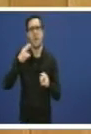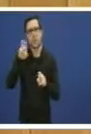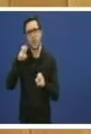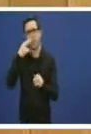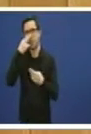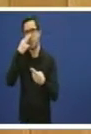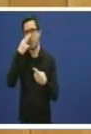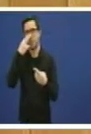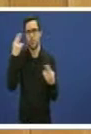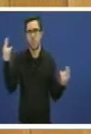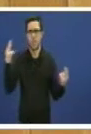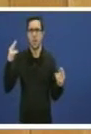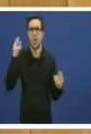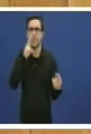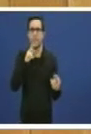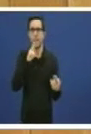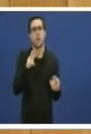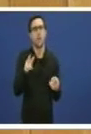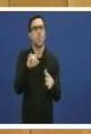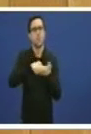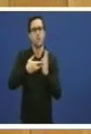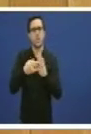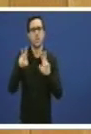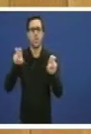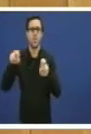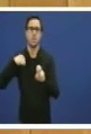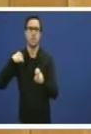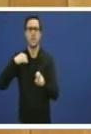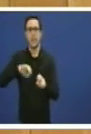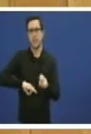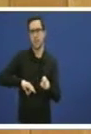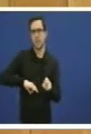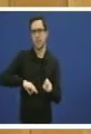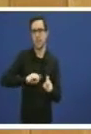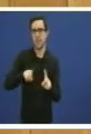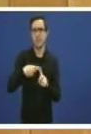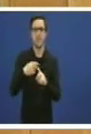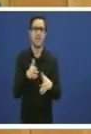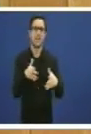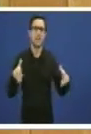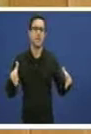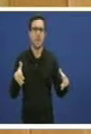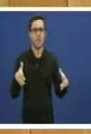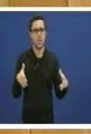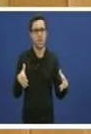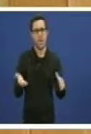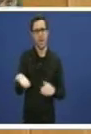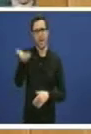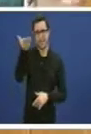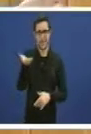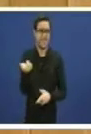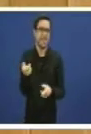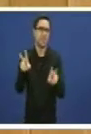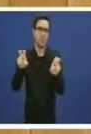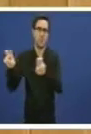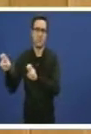proxecto do novo hospital público de Pontevedra execución dos plans funcionais e as ampliacións dos nosos hospitais Estamos